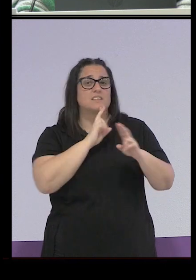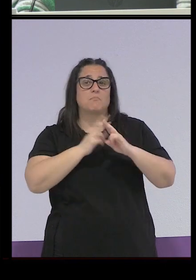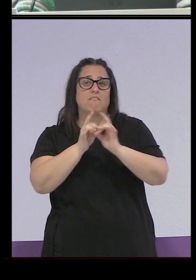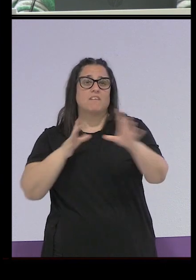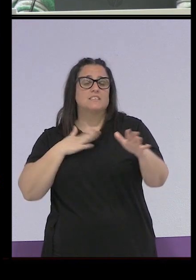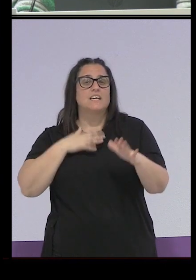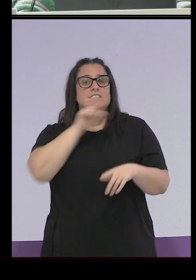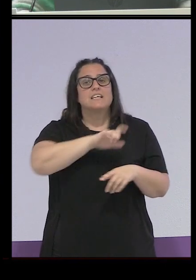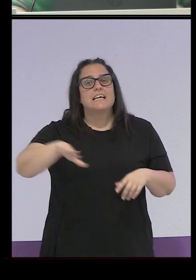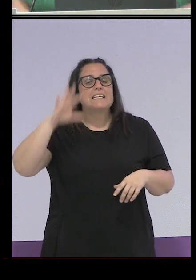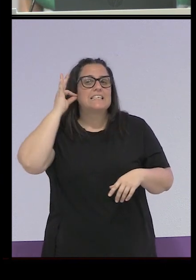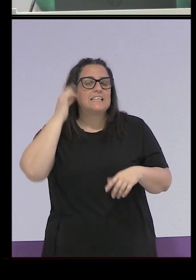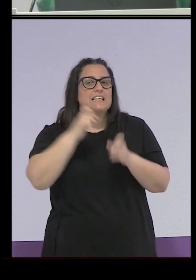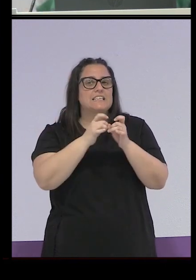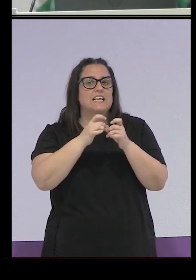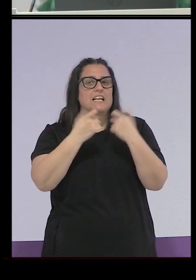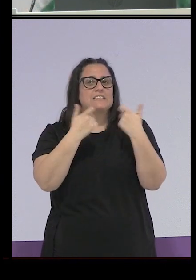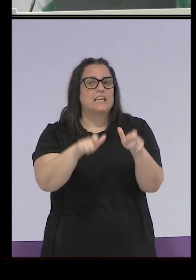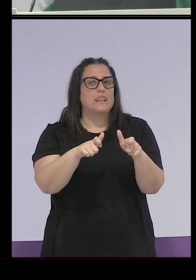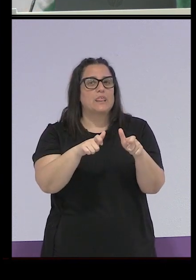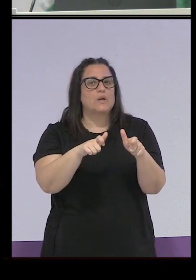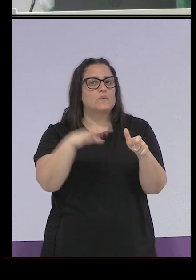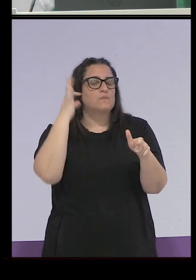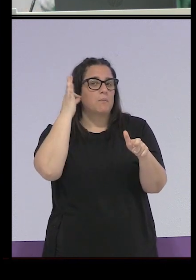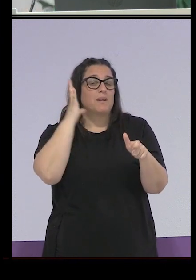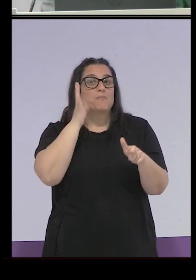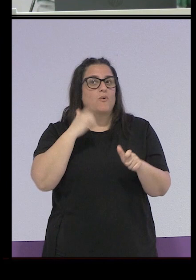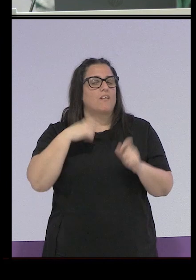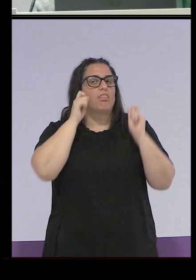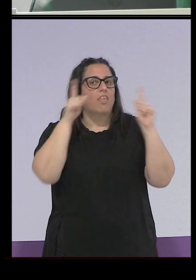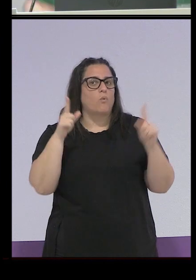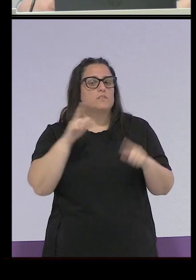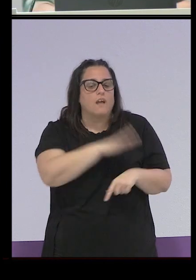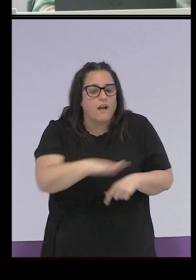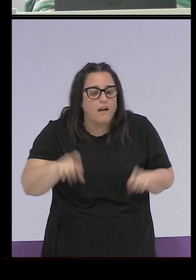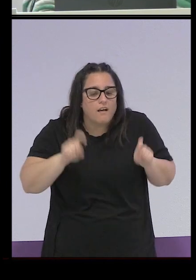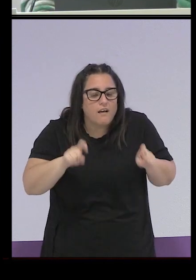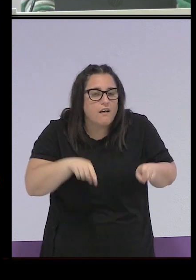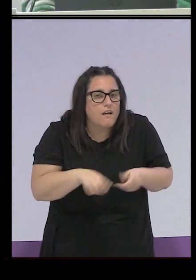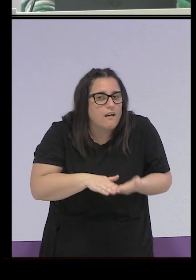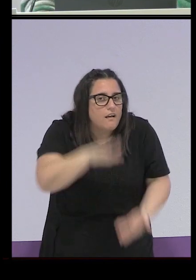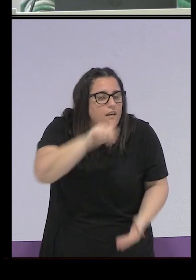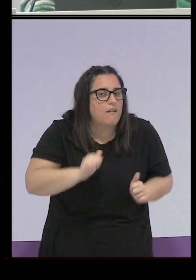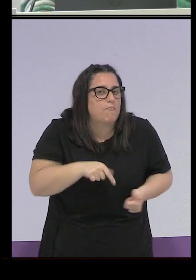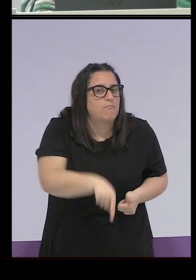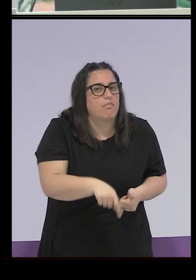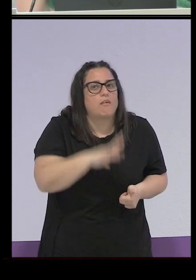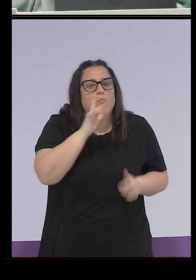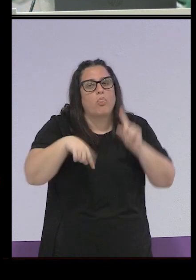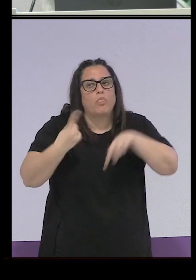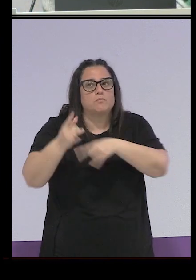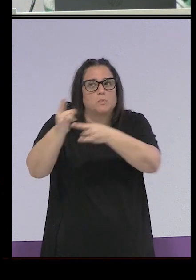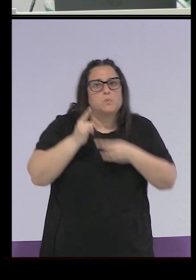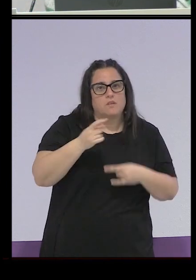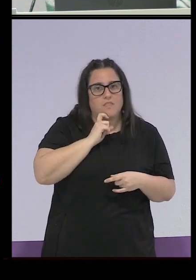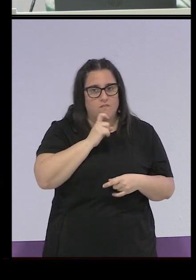la sección femenina, porque enseguida supieron también que había que empezar desde muy pequeñitas, ¿no?, porque luego era difícil, difícil es ficharlas,